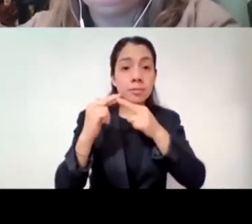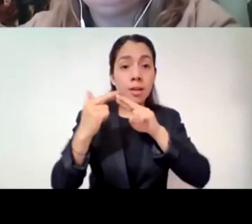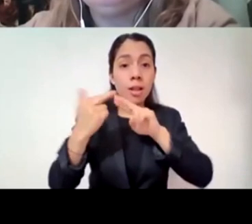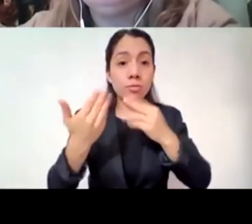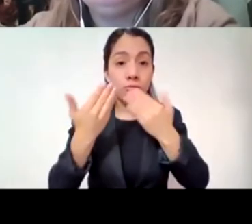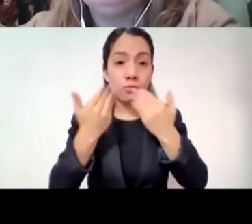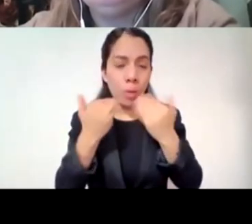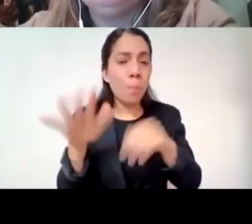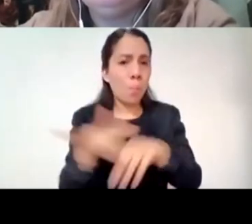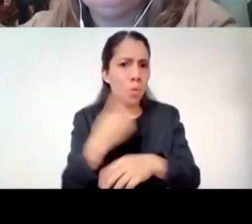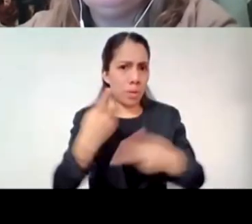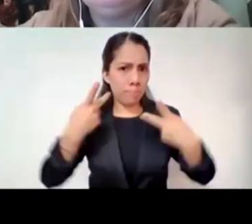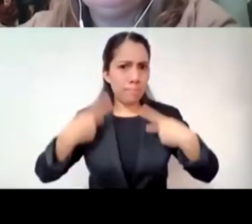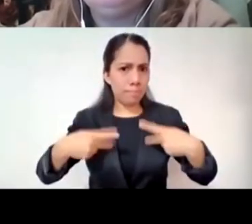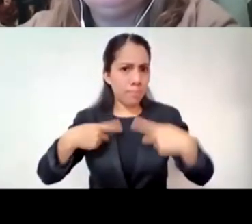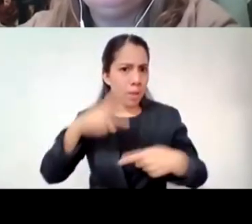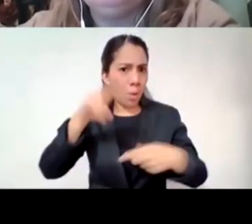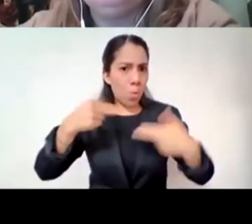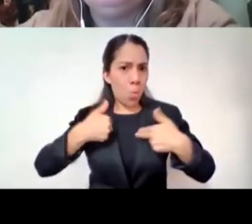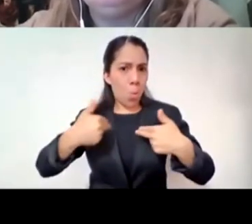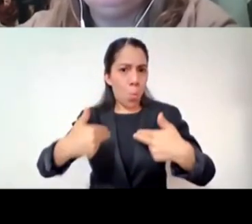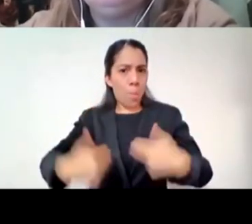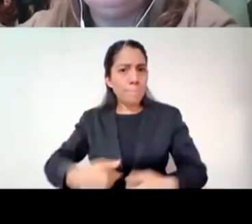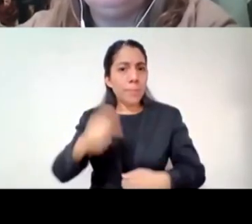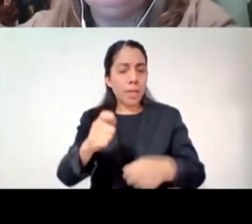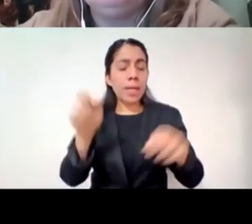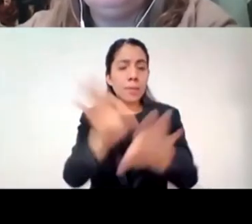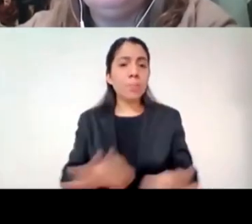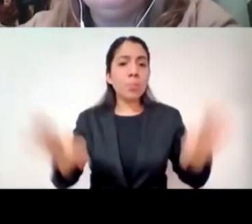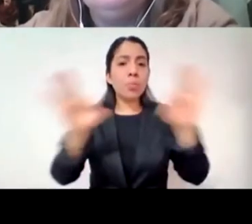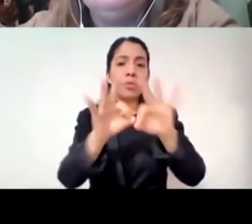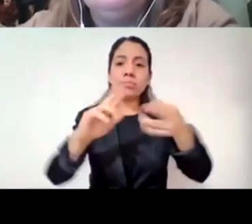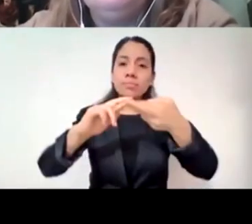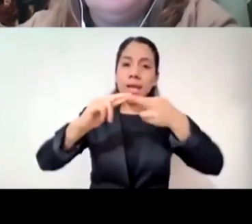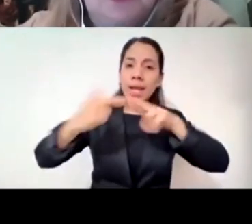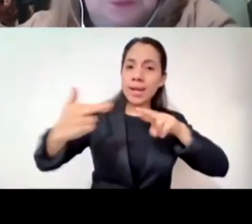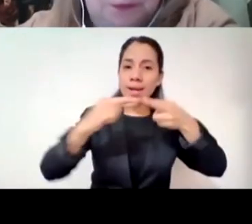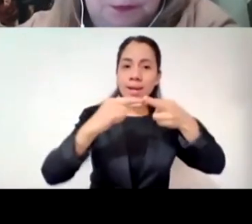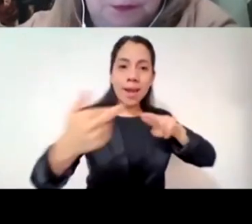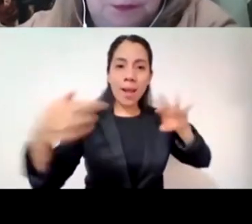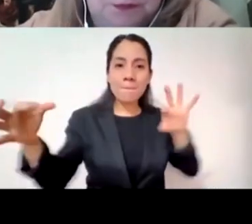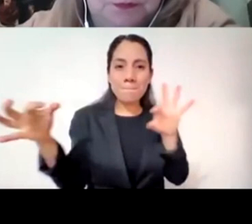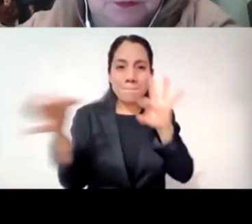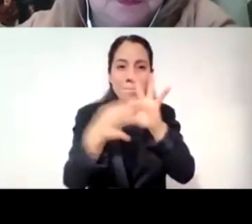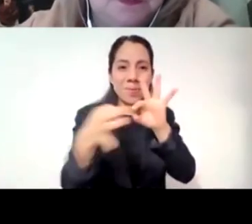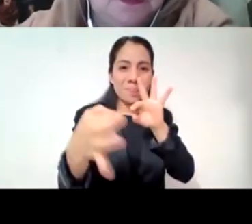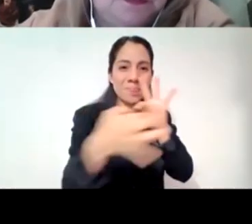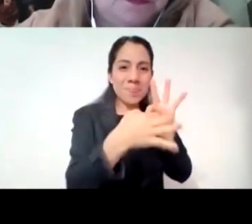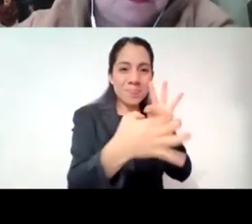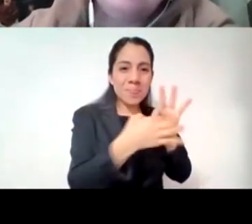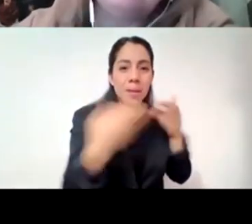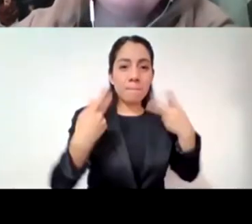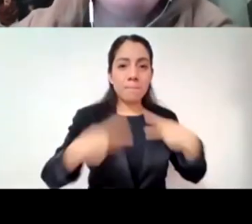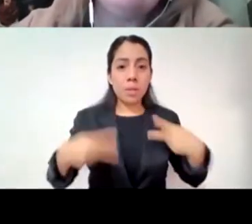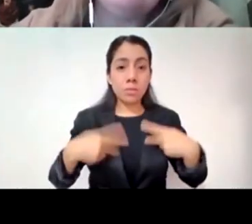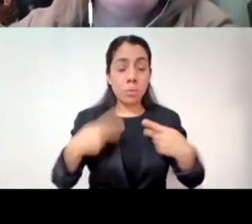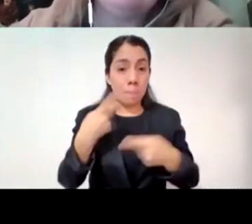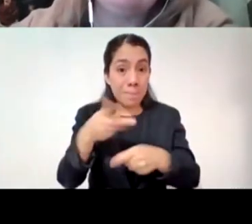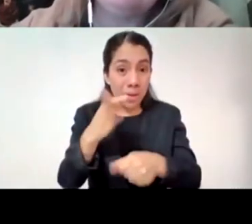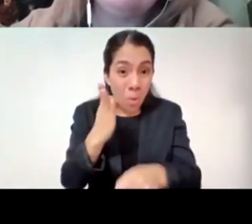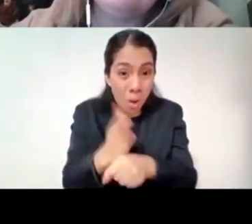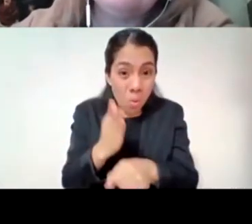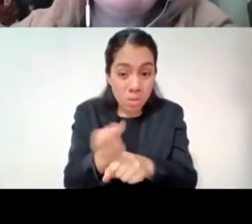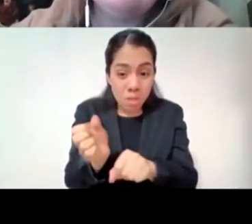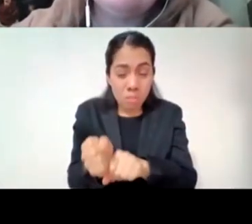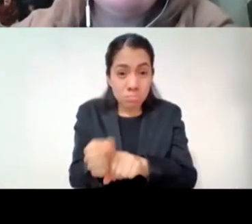vínculos es importante el vincularnos y en este momento de COVID no se puede generar